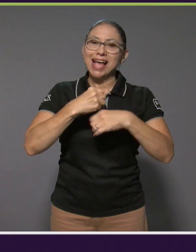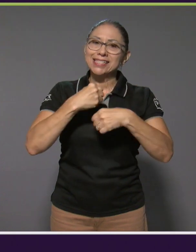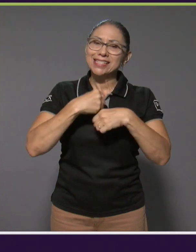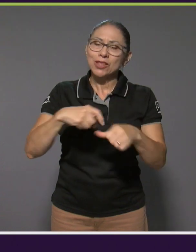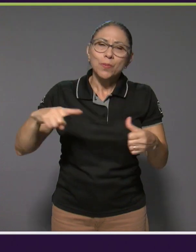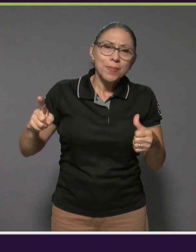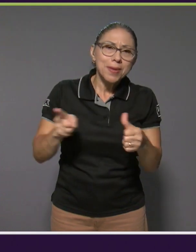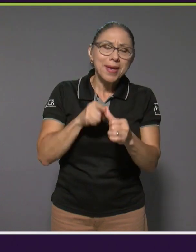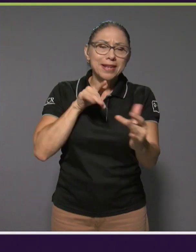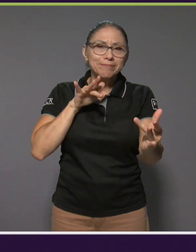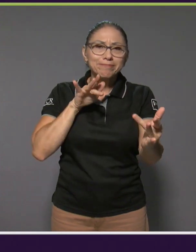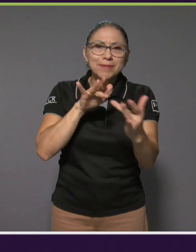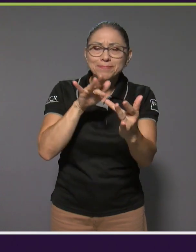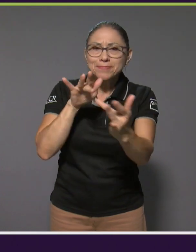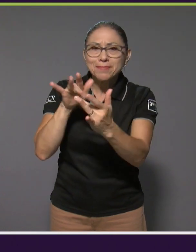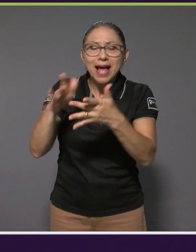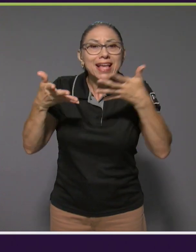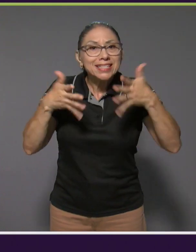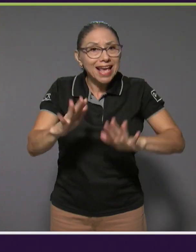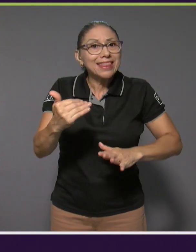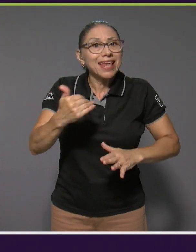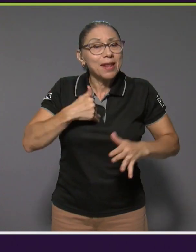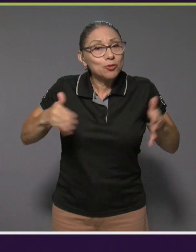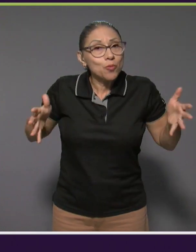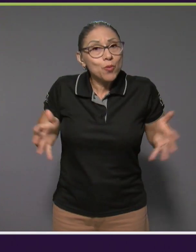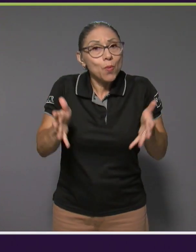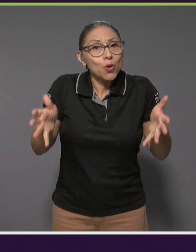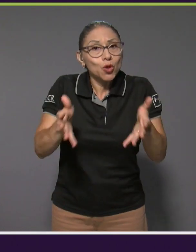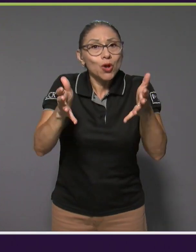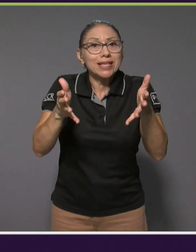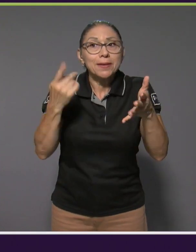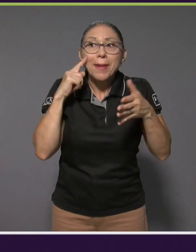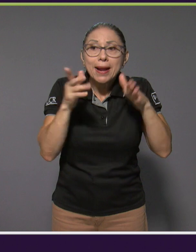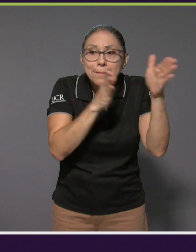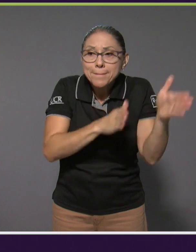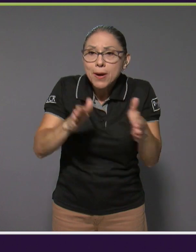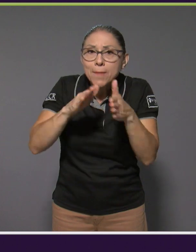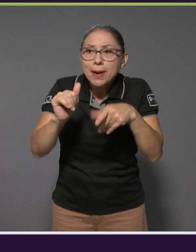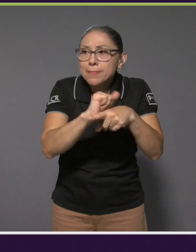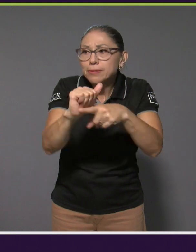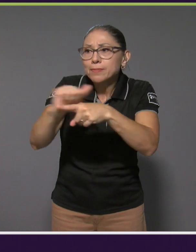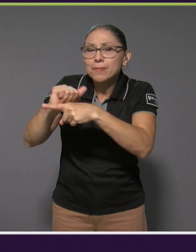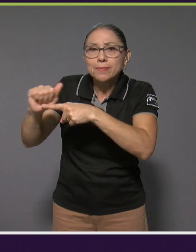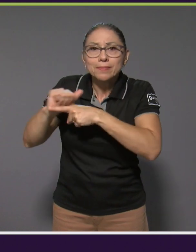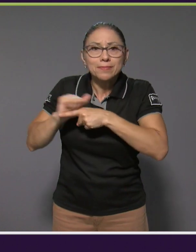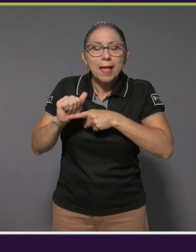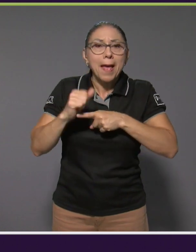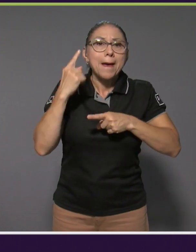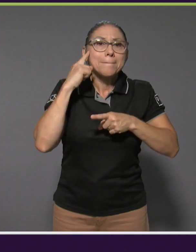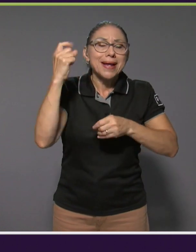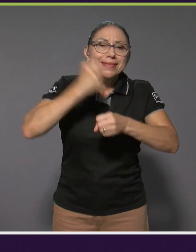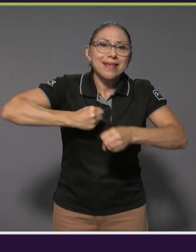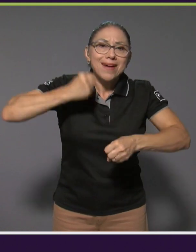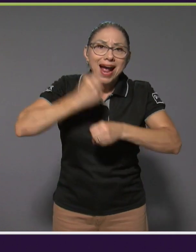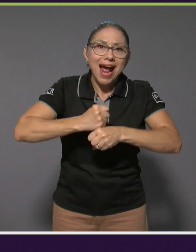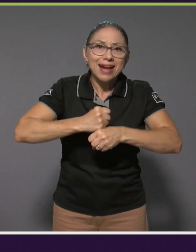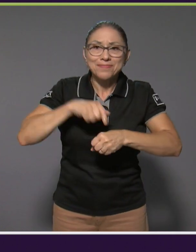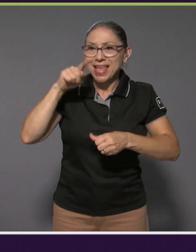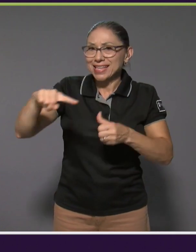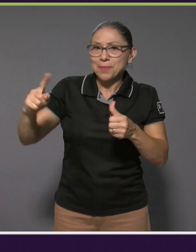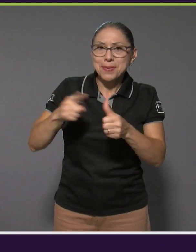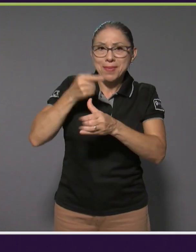acercamiento y ya tenemos los promotores, verdad, la formación de promotores para trabajar en esa primera intervención.